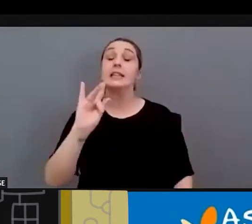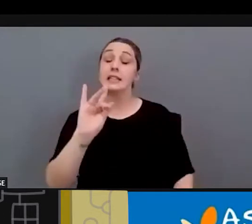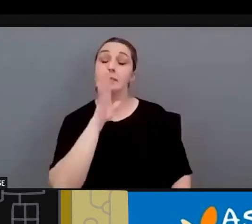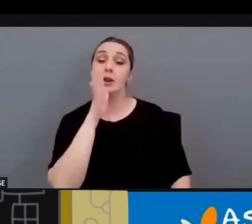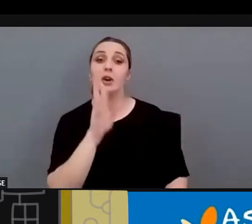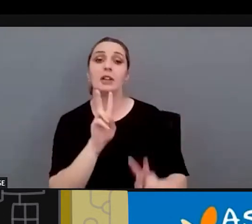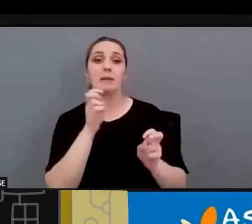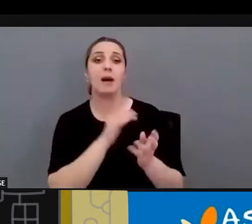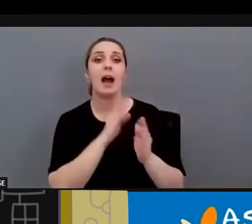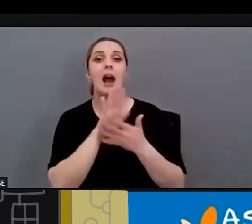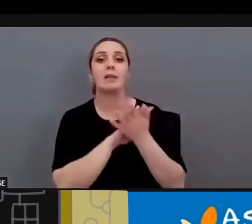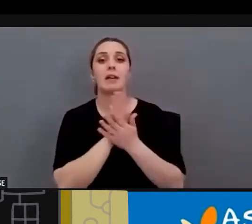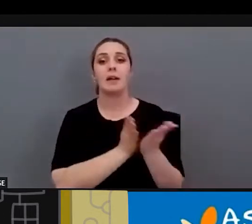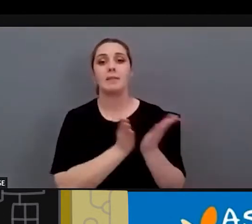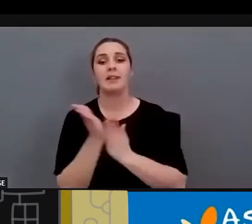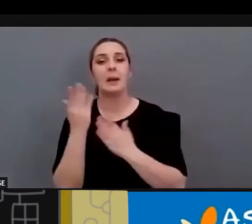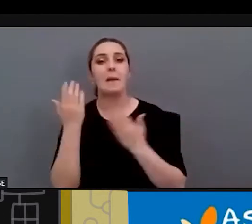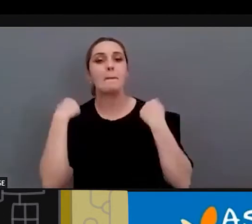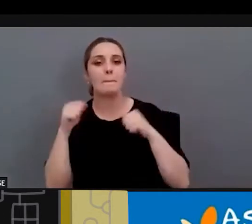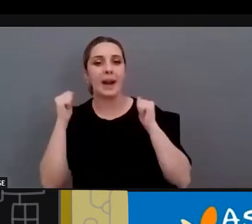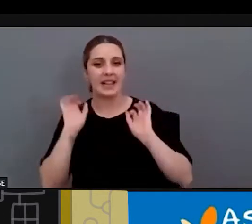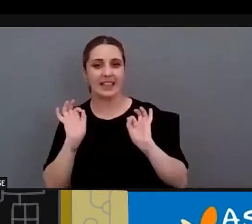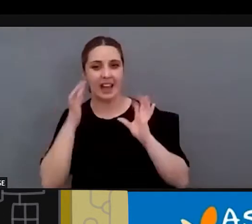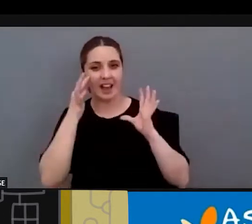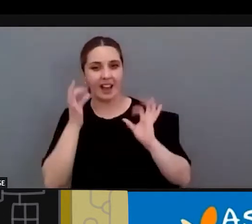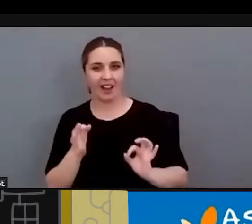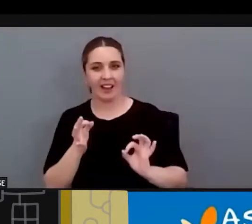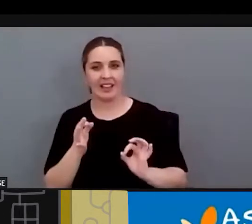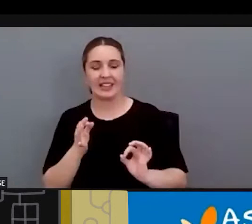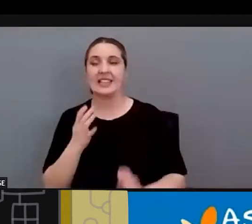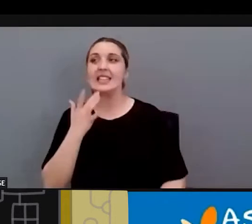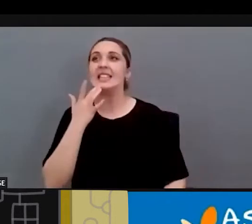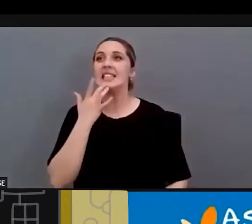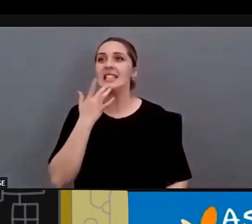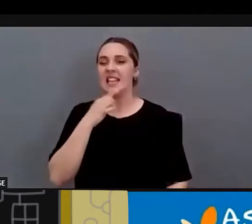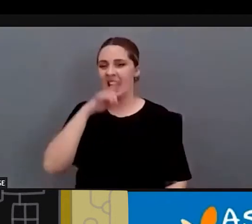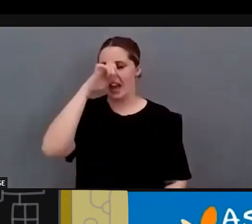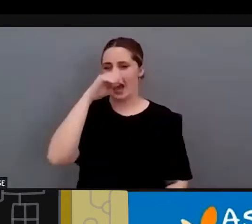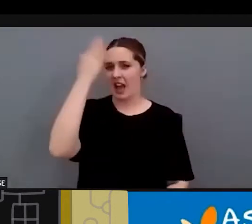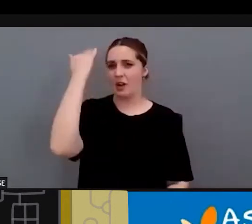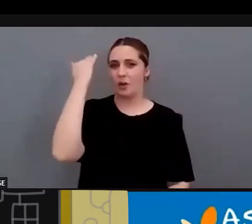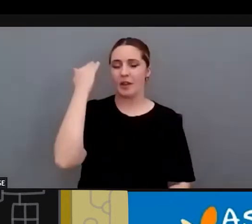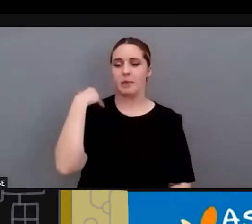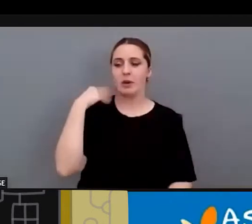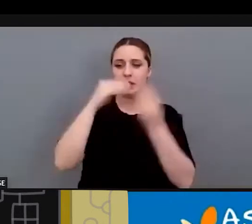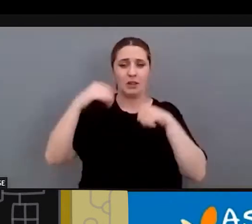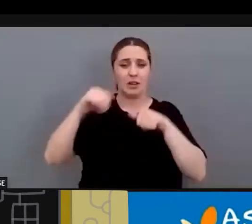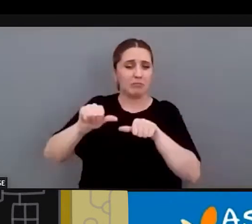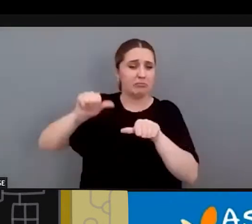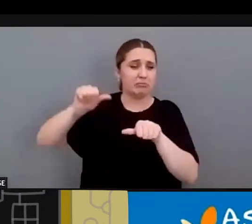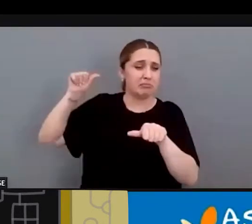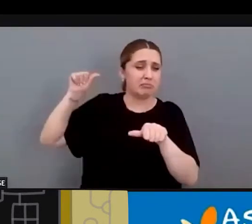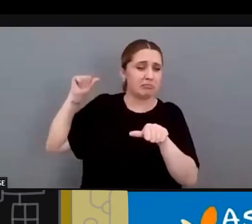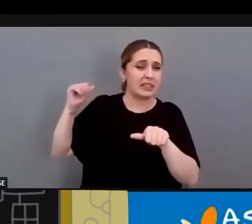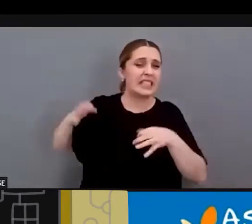vertiente práctica, ¿no? Claro. Sí, si recordáis, bueno, a lo largo de la historia siempre hemos sido